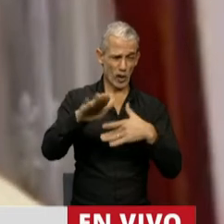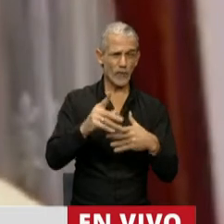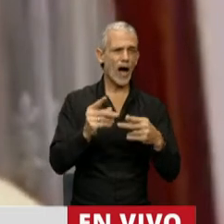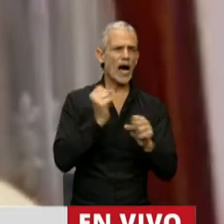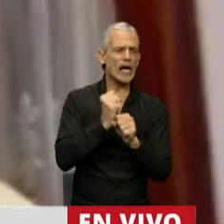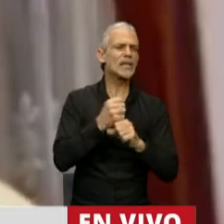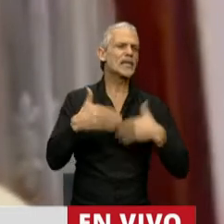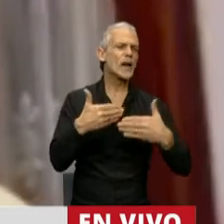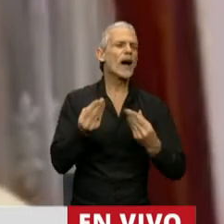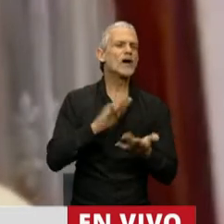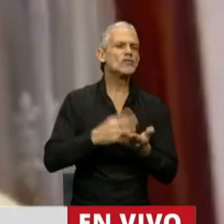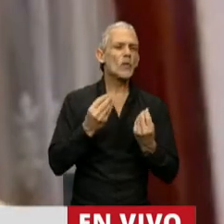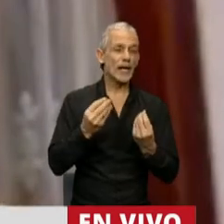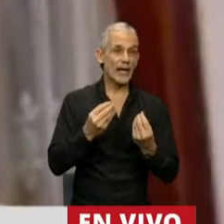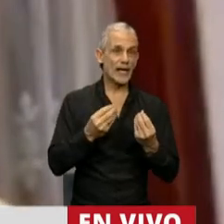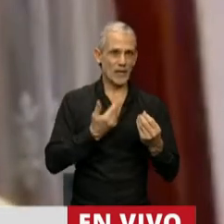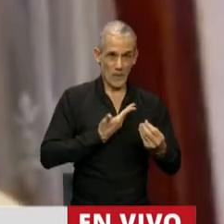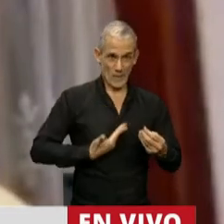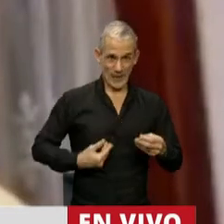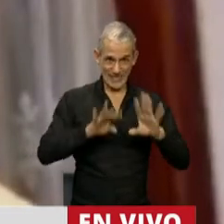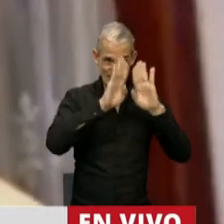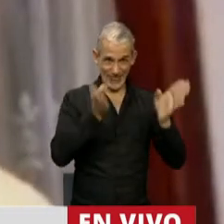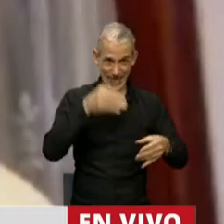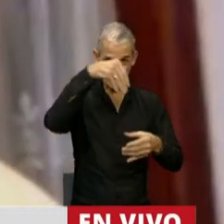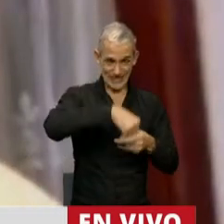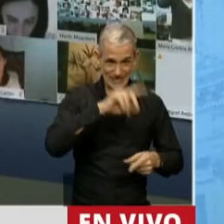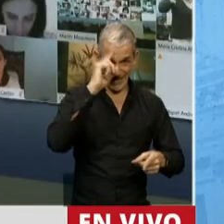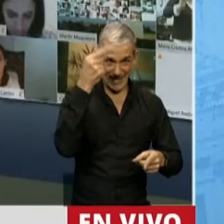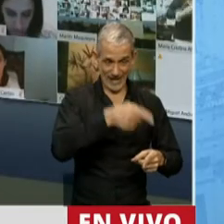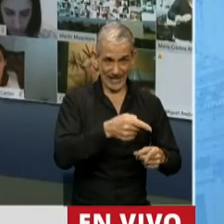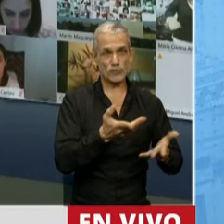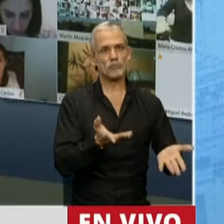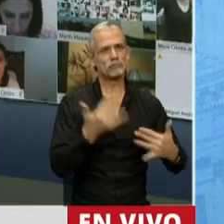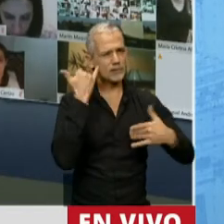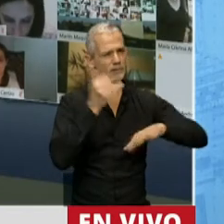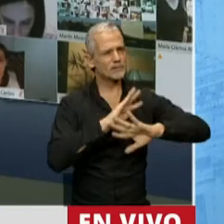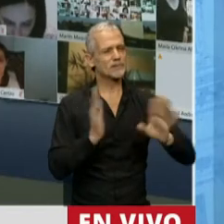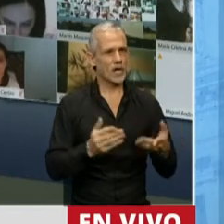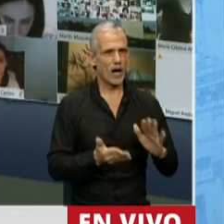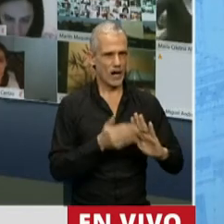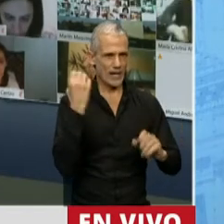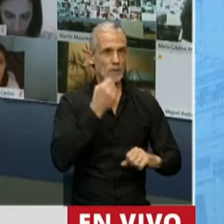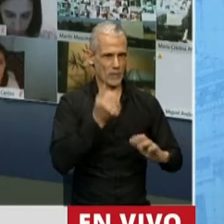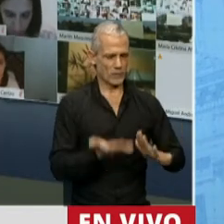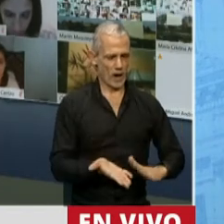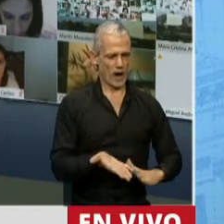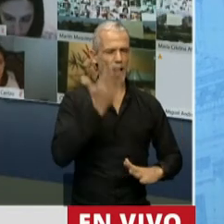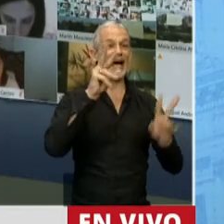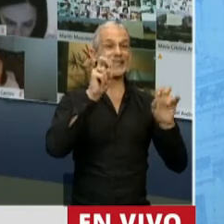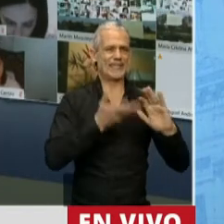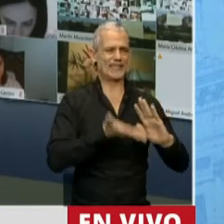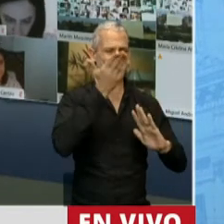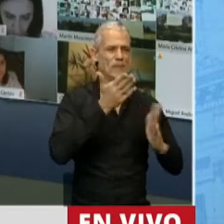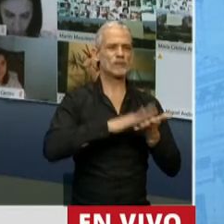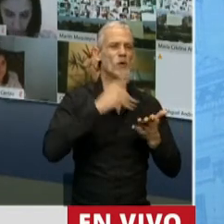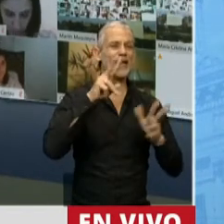en la órbita de la Presidencia de la Nación ya es una señal de la relevancia que le vuelve a dar